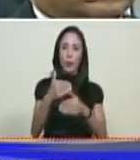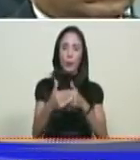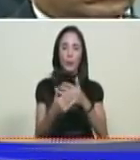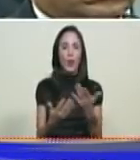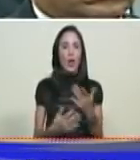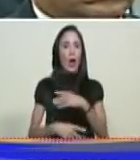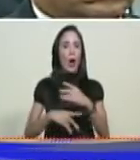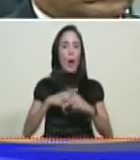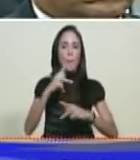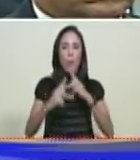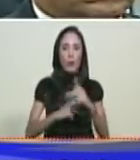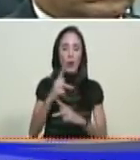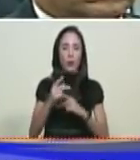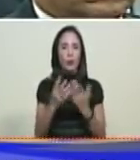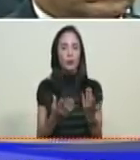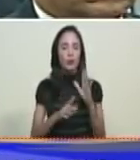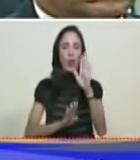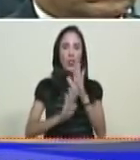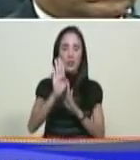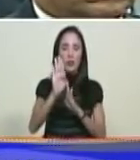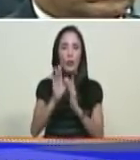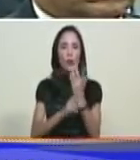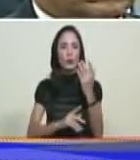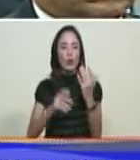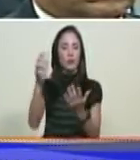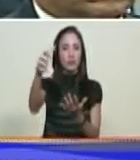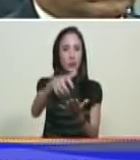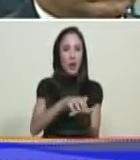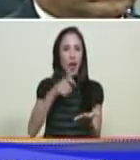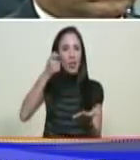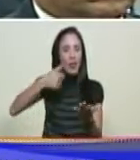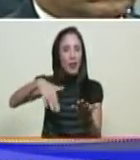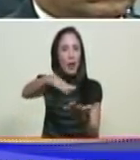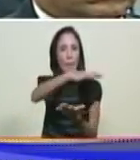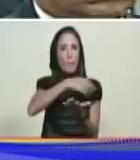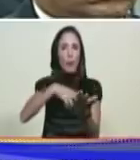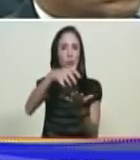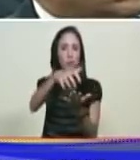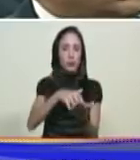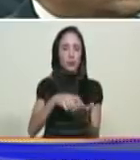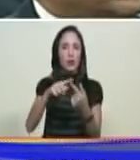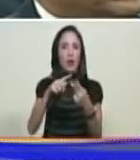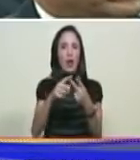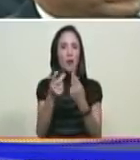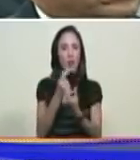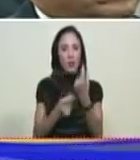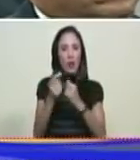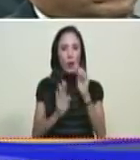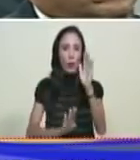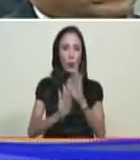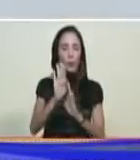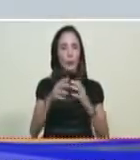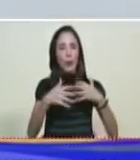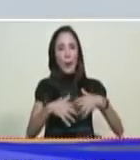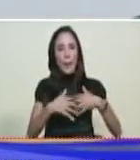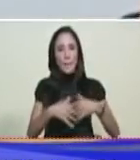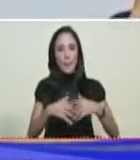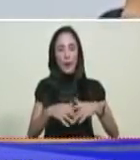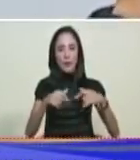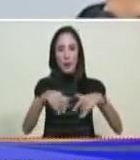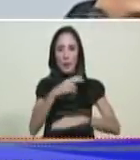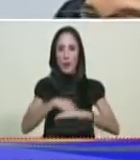plan de desarrollo de nuestros campos, de nuestra recuperación, con las empresas nacionales e